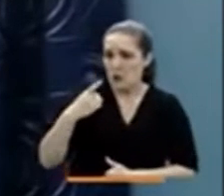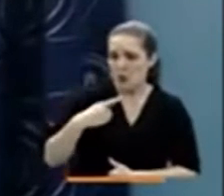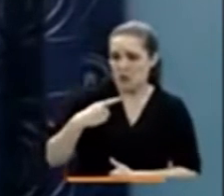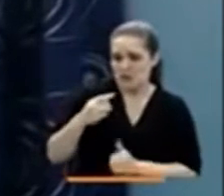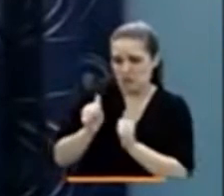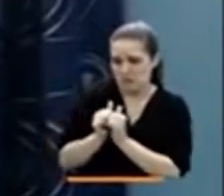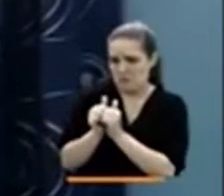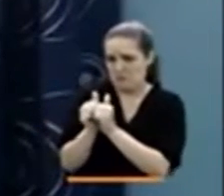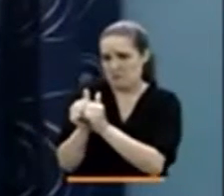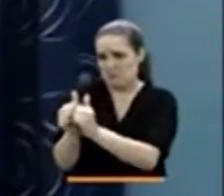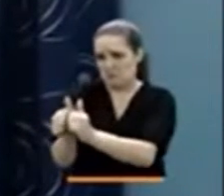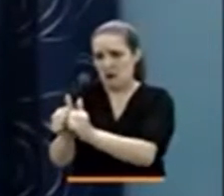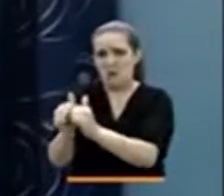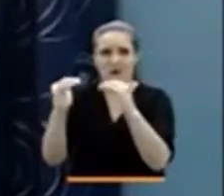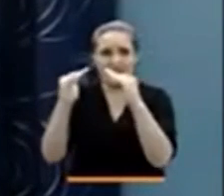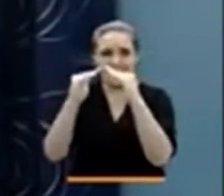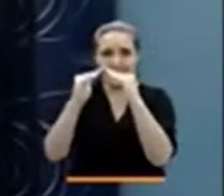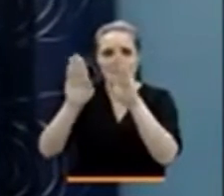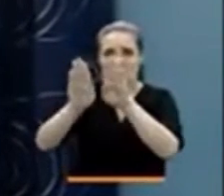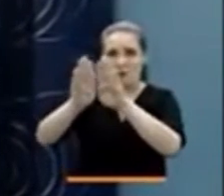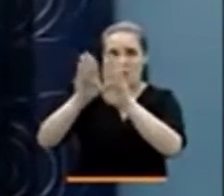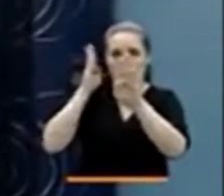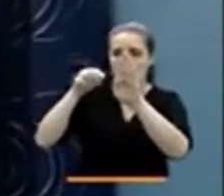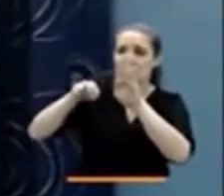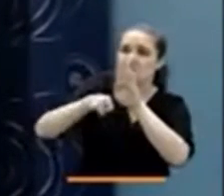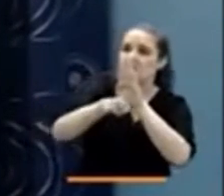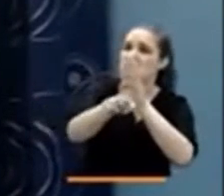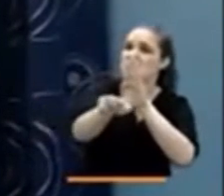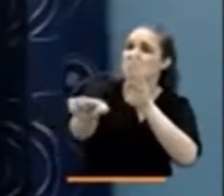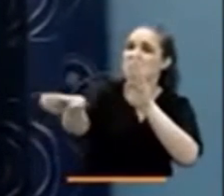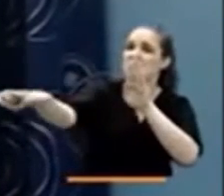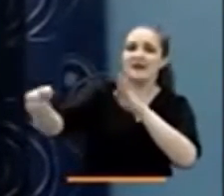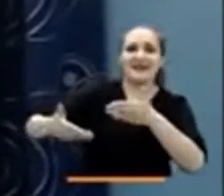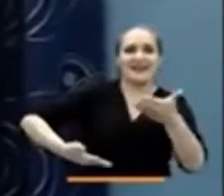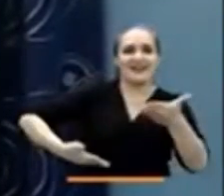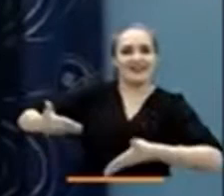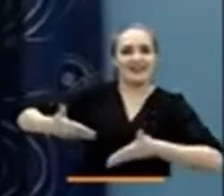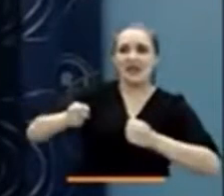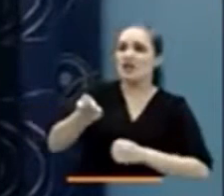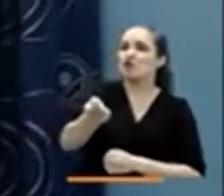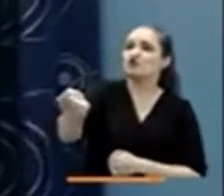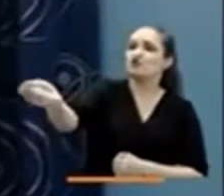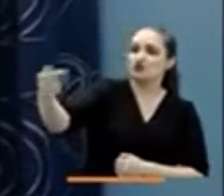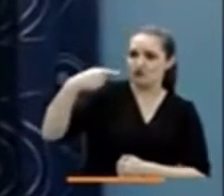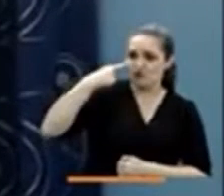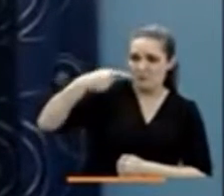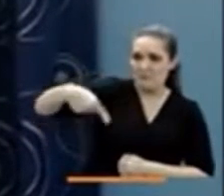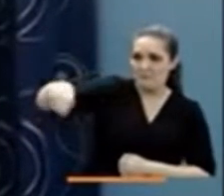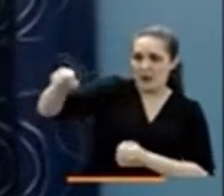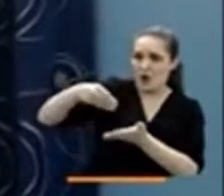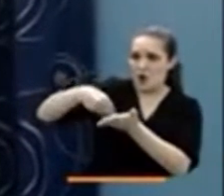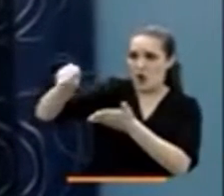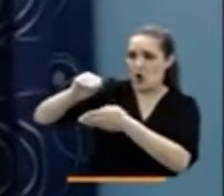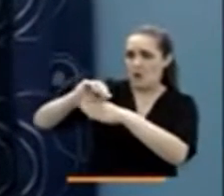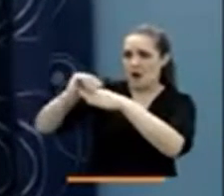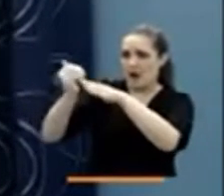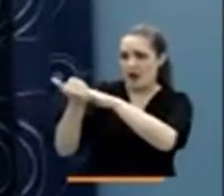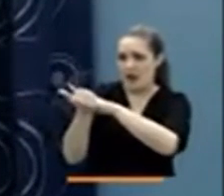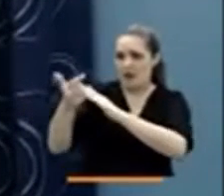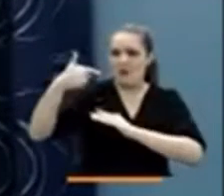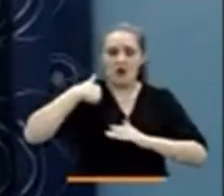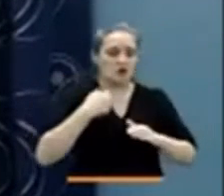hasta la puerta, vi que él llegó de la esquinita de la tienda porque la tienda no está lejos, yo me vine a montar un